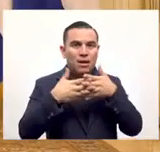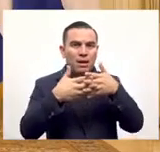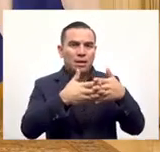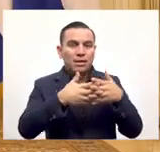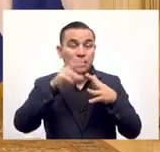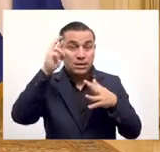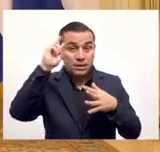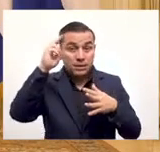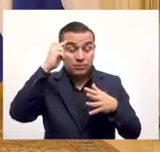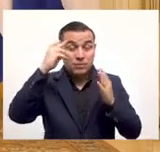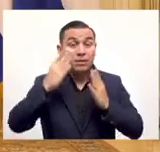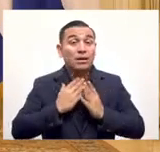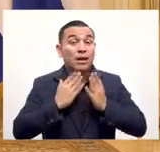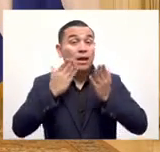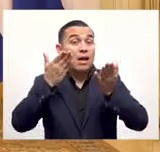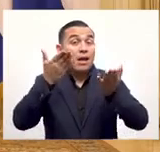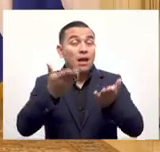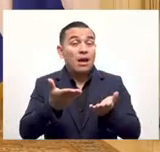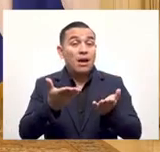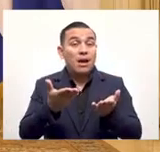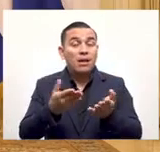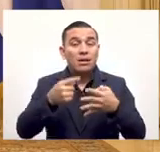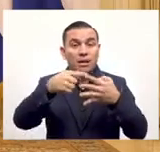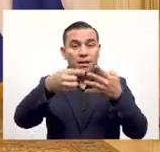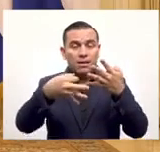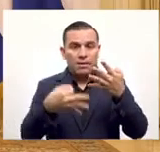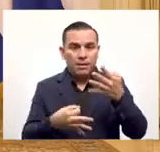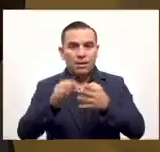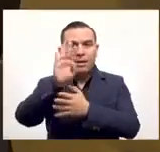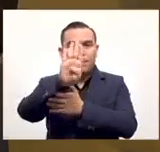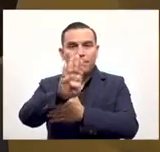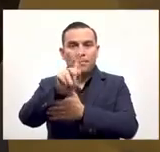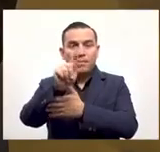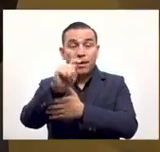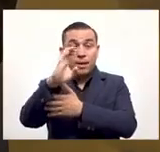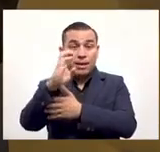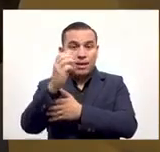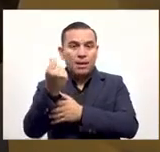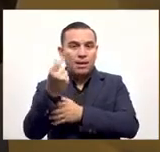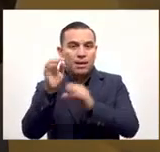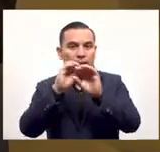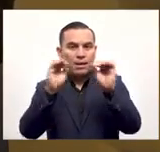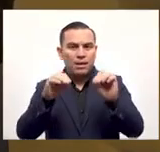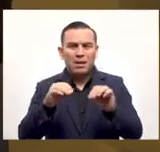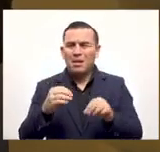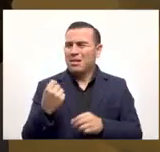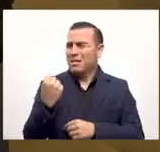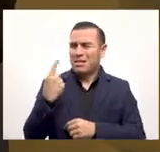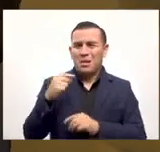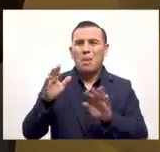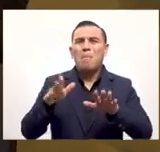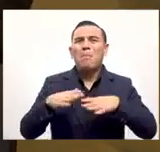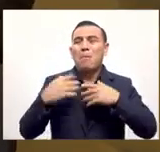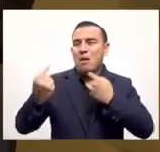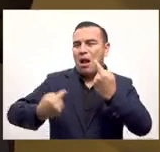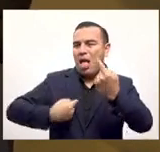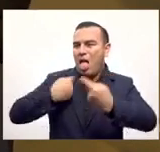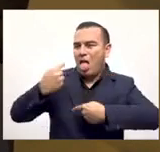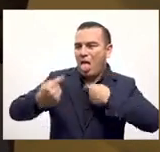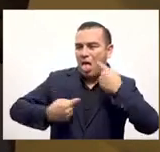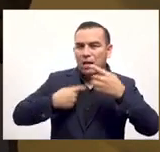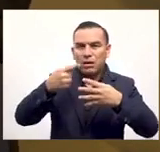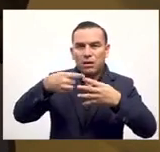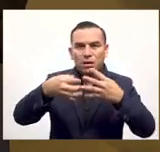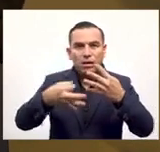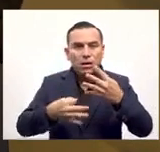millones de salvadoreños que van a ser beneficiados con la ley bitcoin por eso es que de nuevo no entiendo por qué pueden atacar una ley que